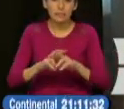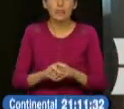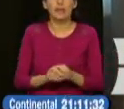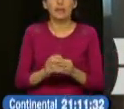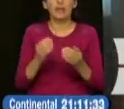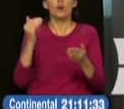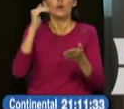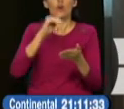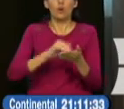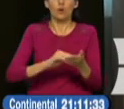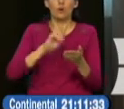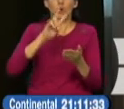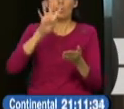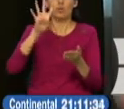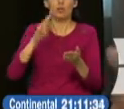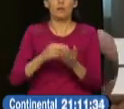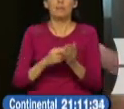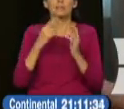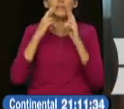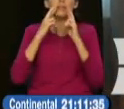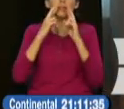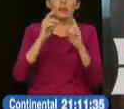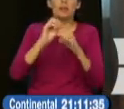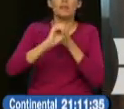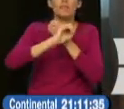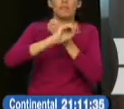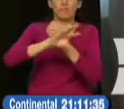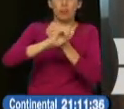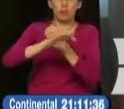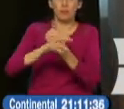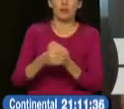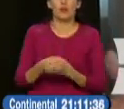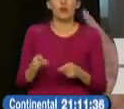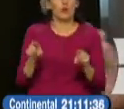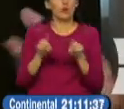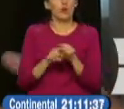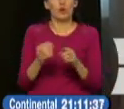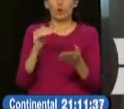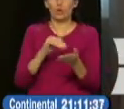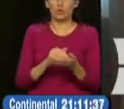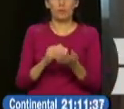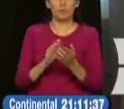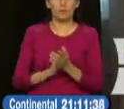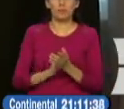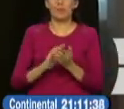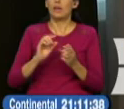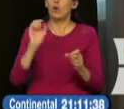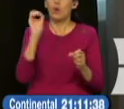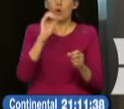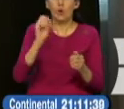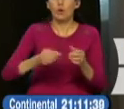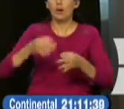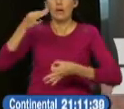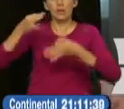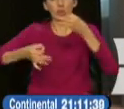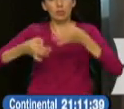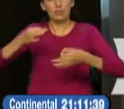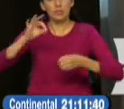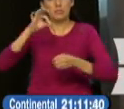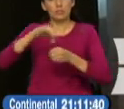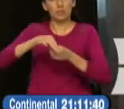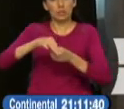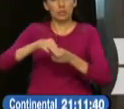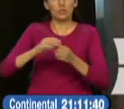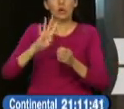24 horas para notificar, 48 horas para notificar. Si se va al contencioso electoral, igualmente tenemos 48